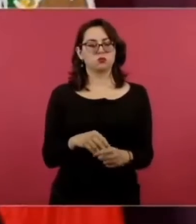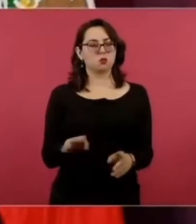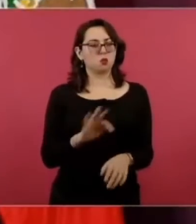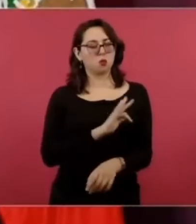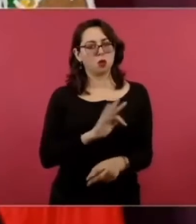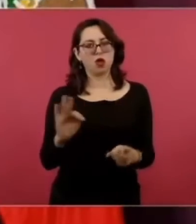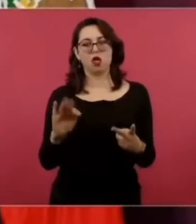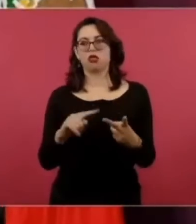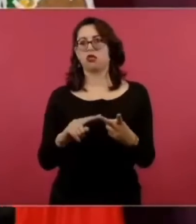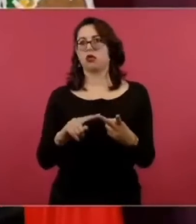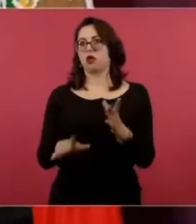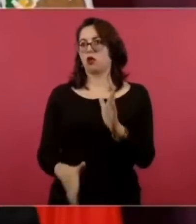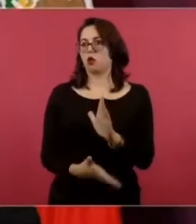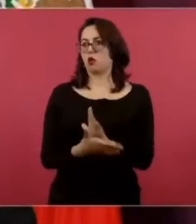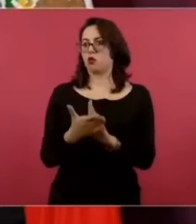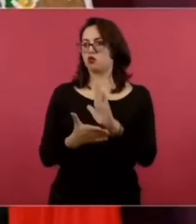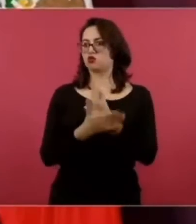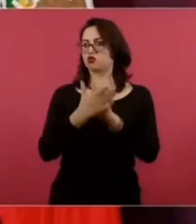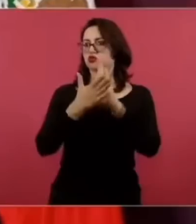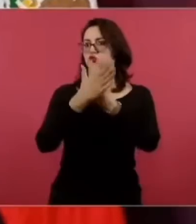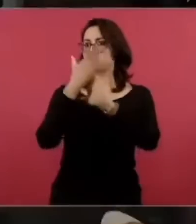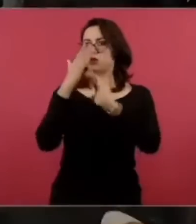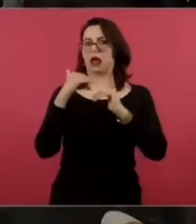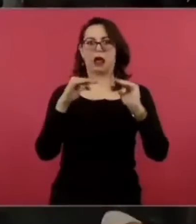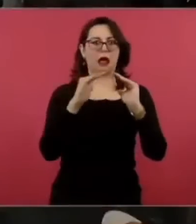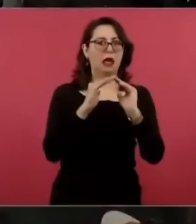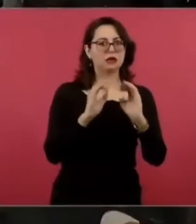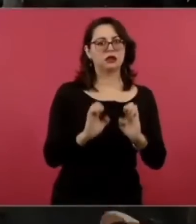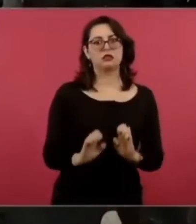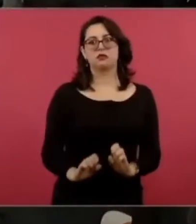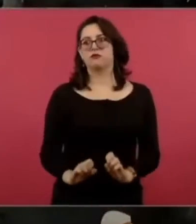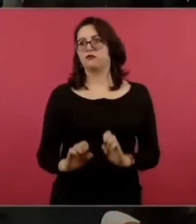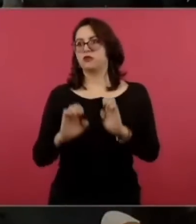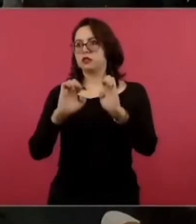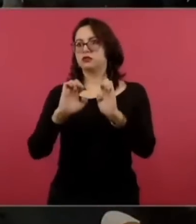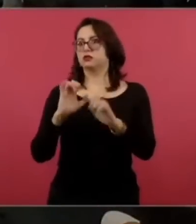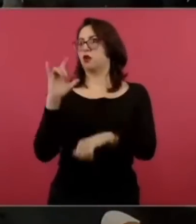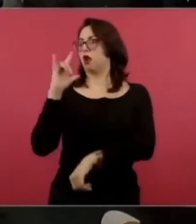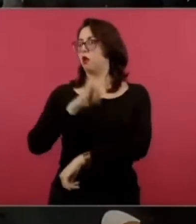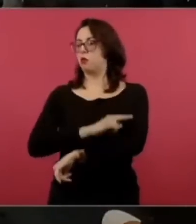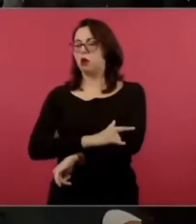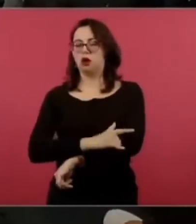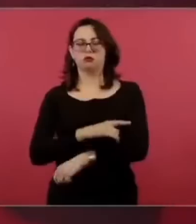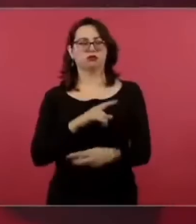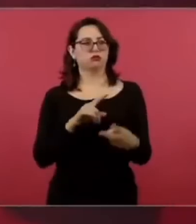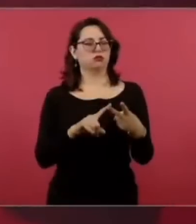una casa una unidad habitacional hasta un aeropuerto